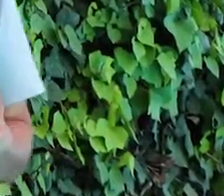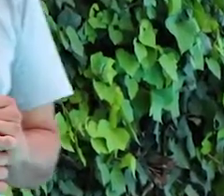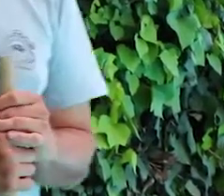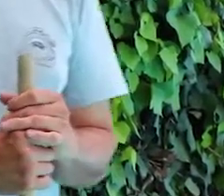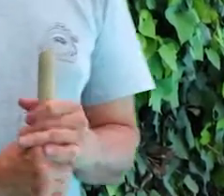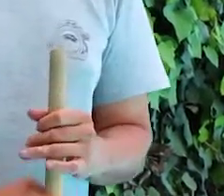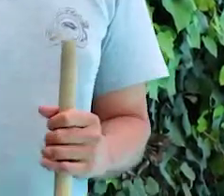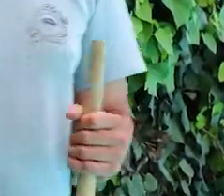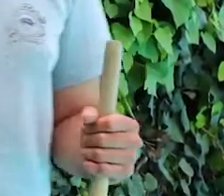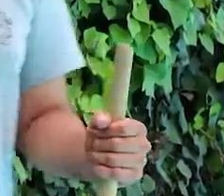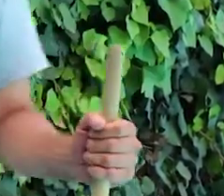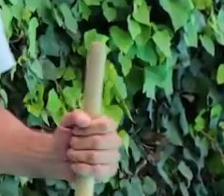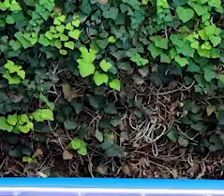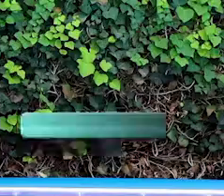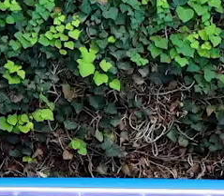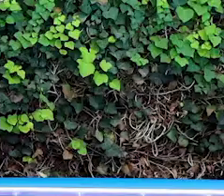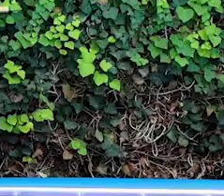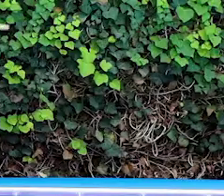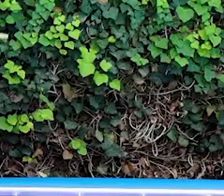Perfecto.